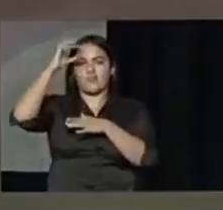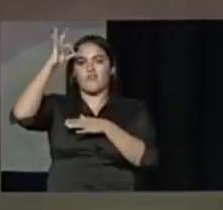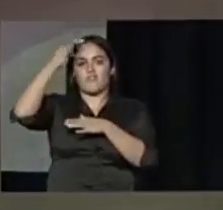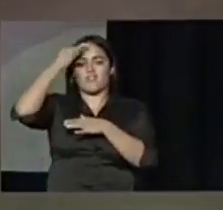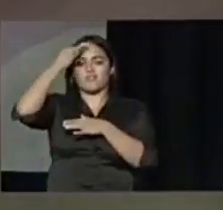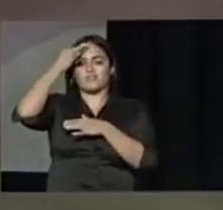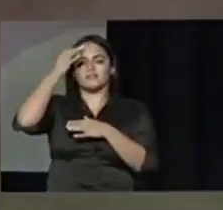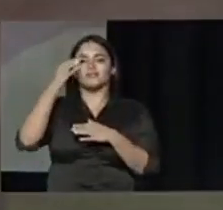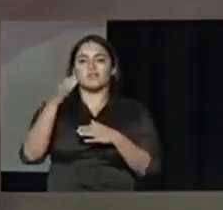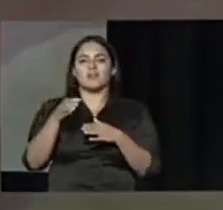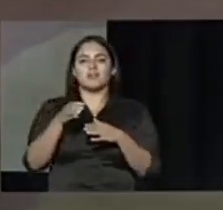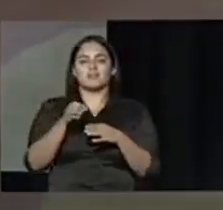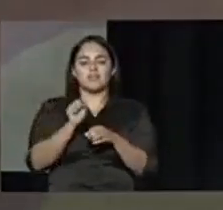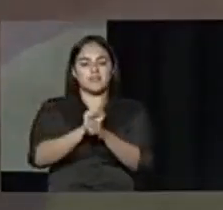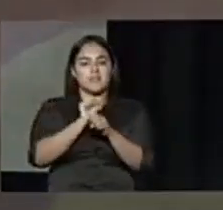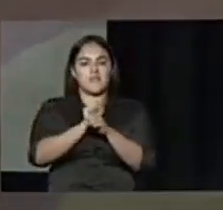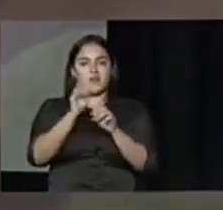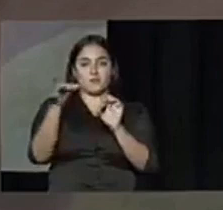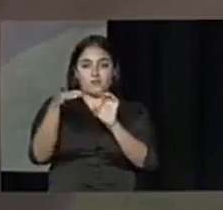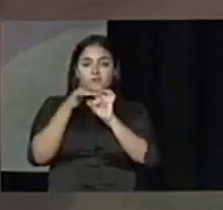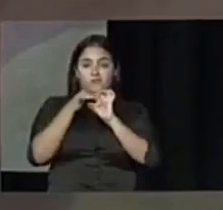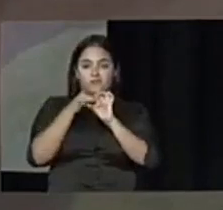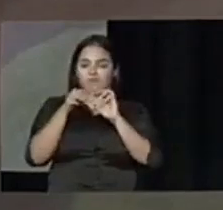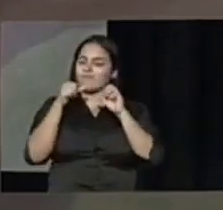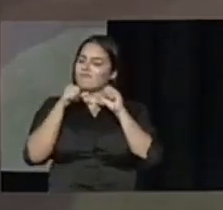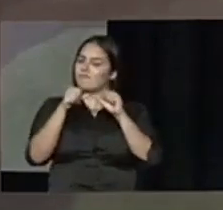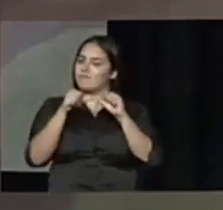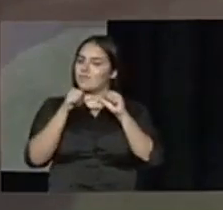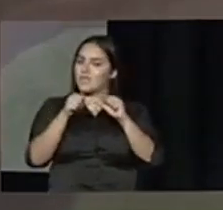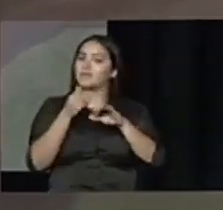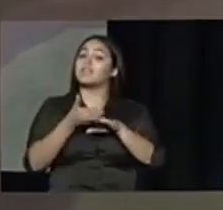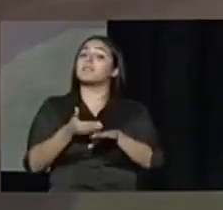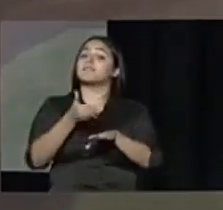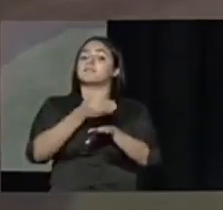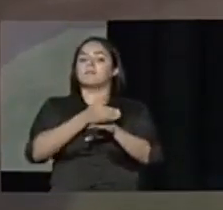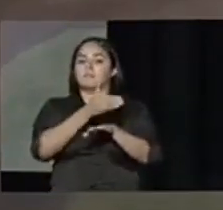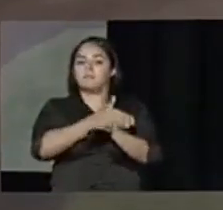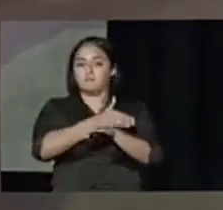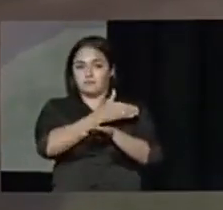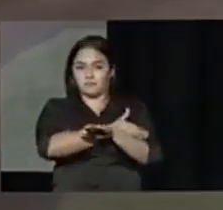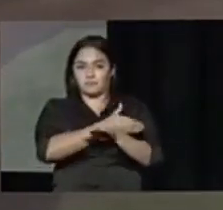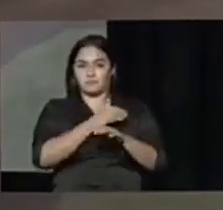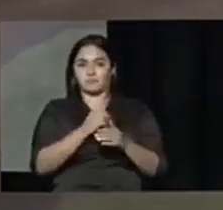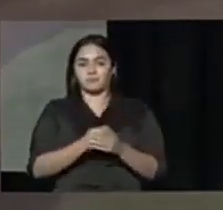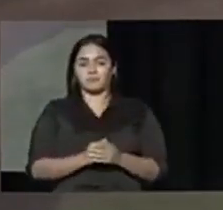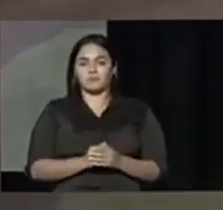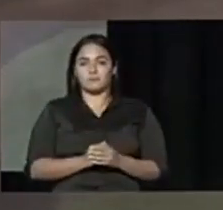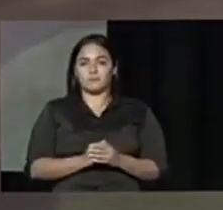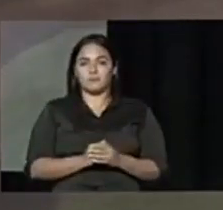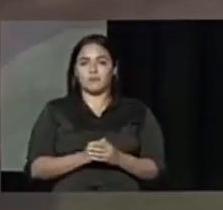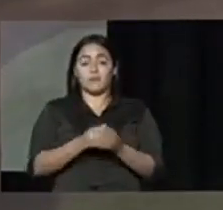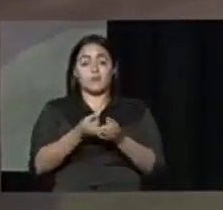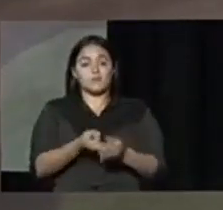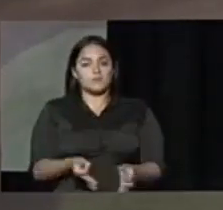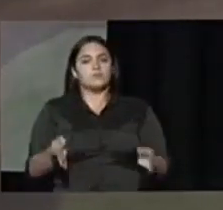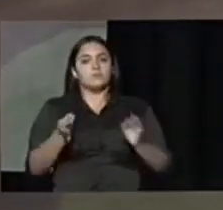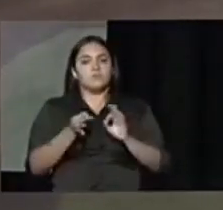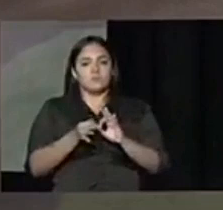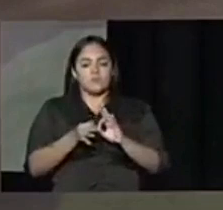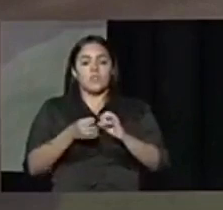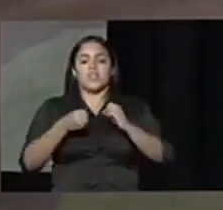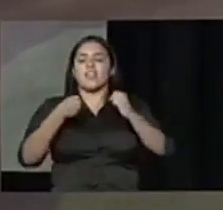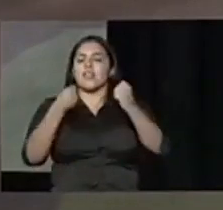en conjunto tiene que continuar y mejorar la pieza clave sigue siendo el